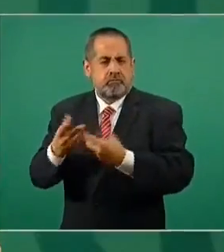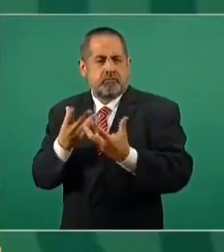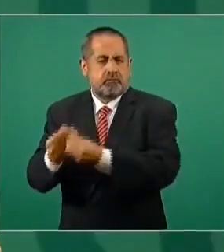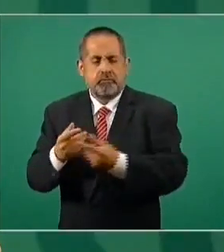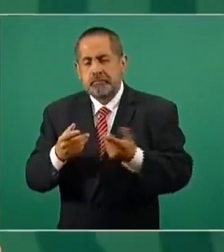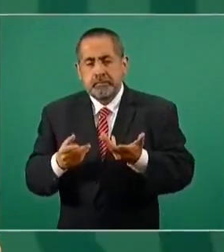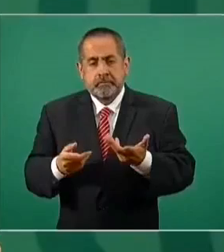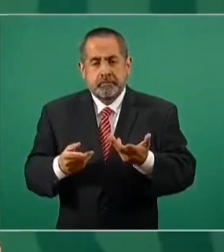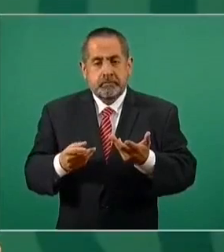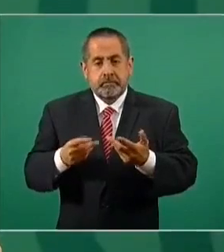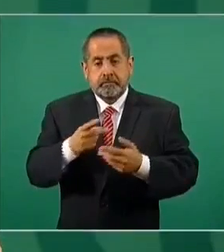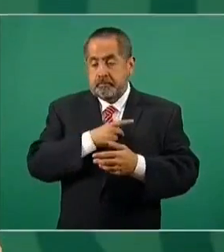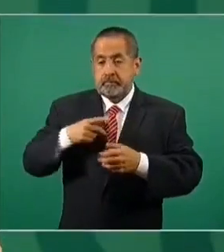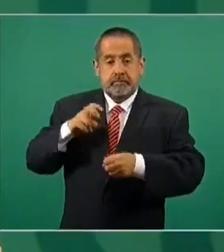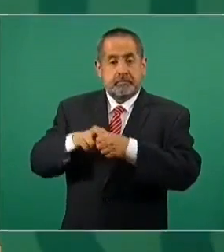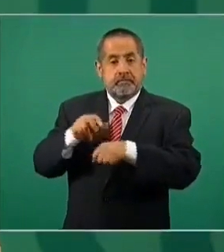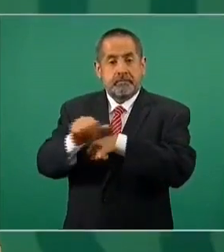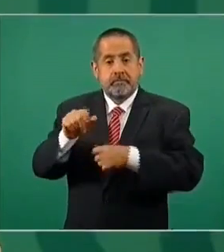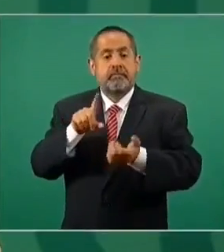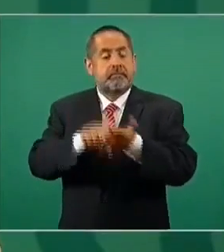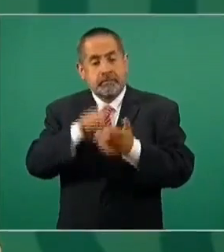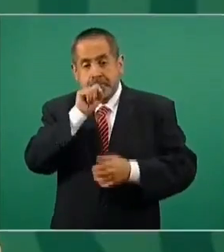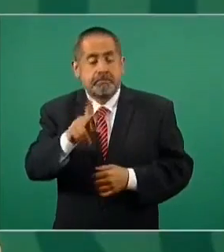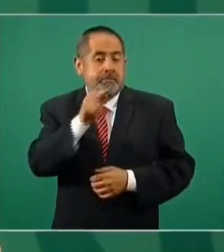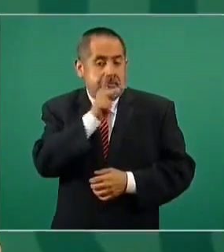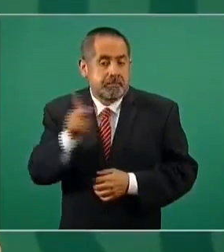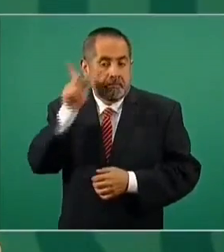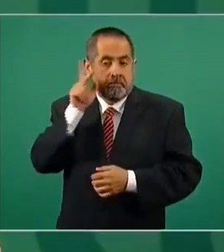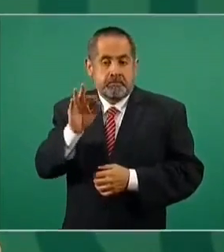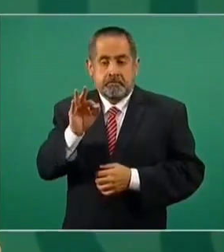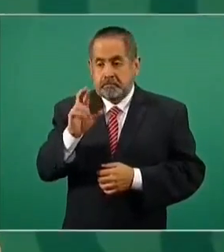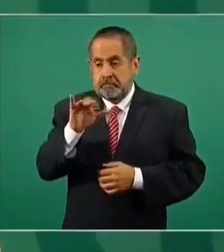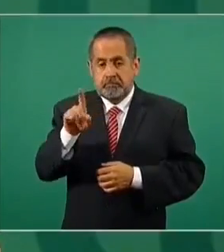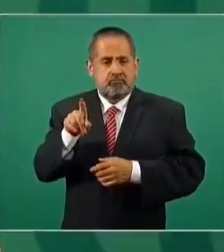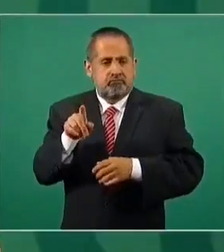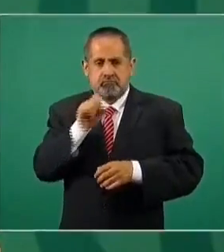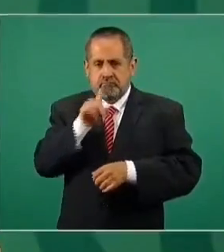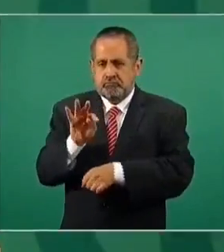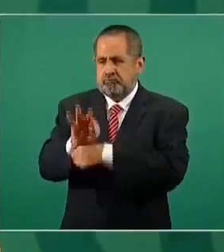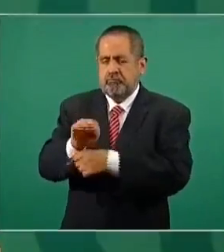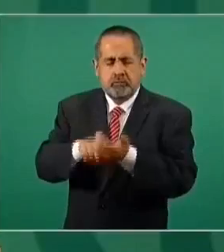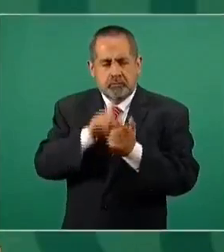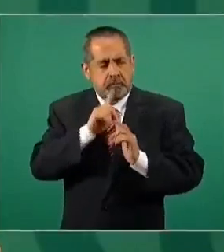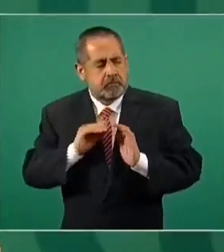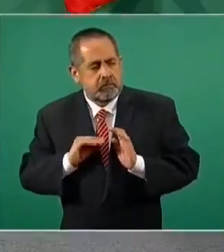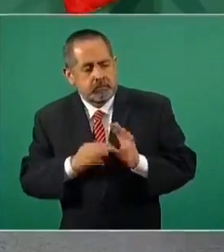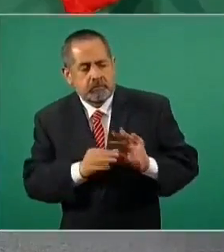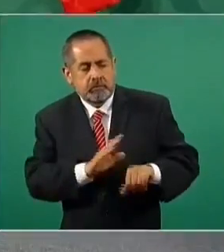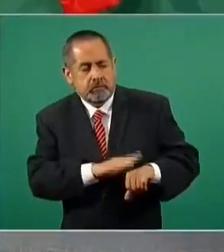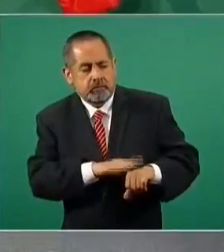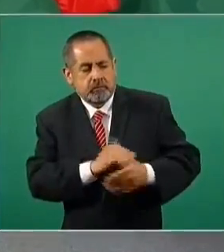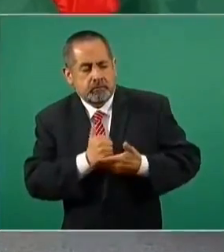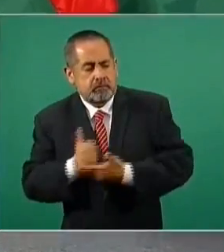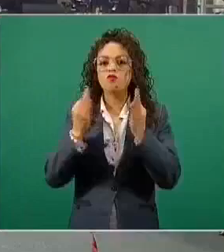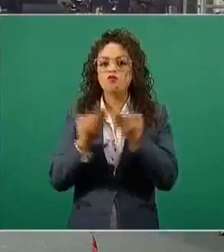de deuda en Argentina intervino hasta el Papa Francisco, sin mucho protagonismo, pero también ayudó.